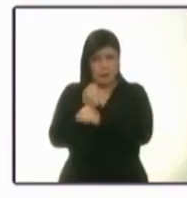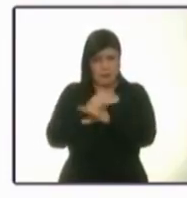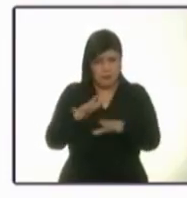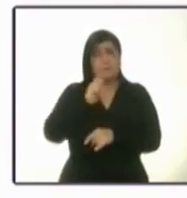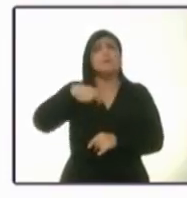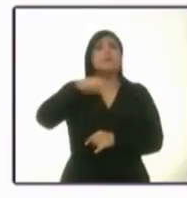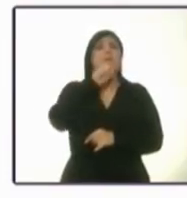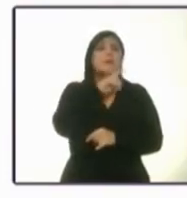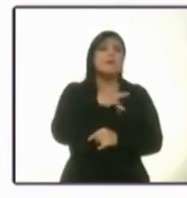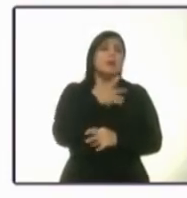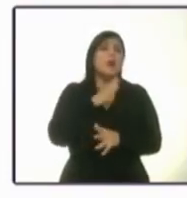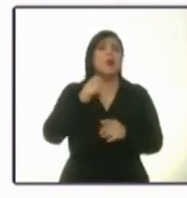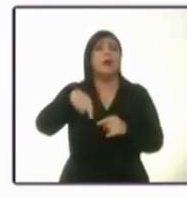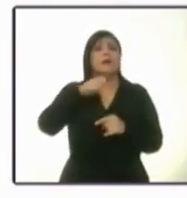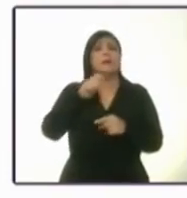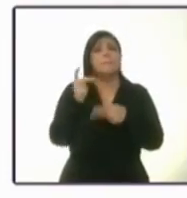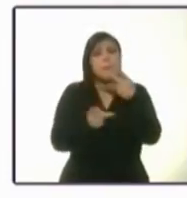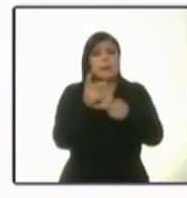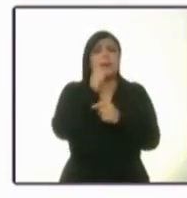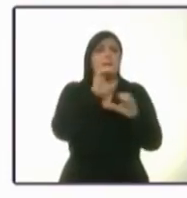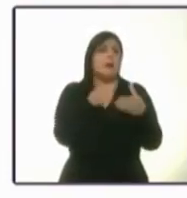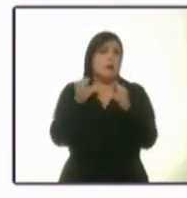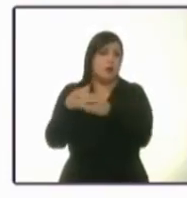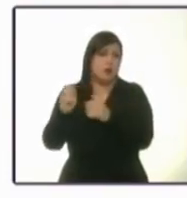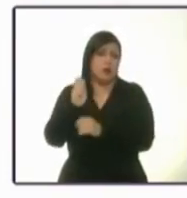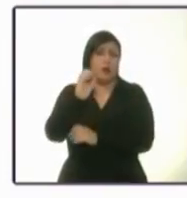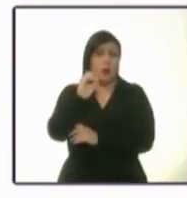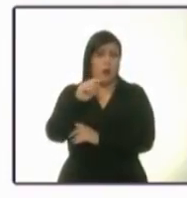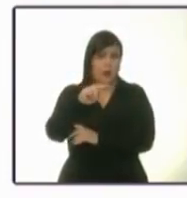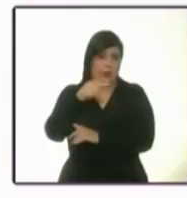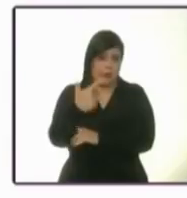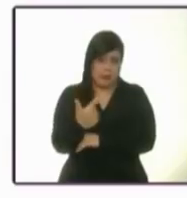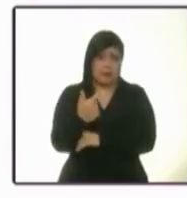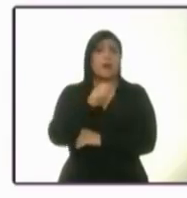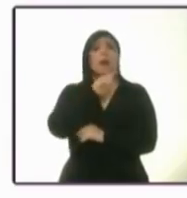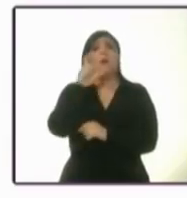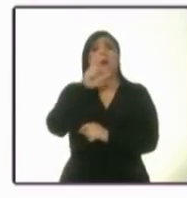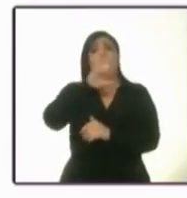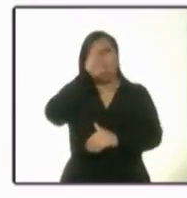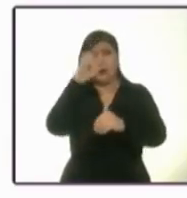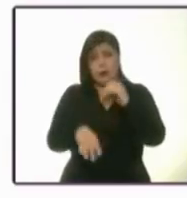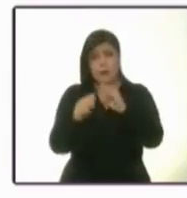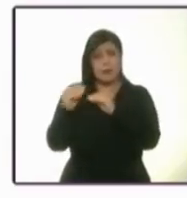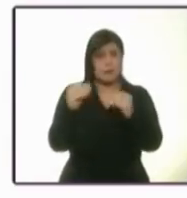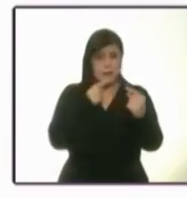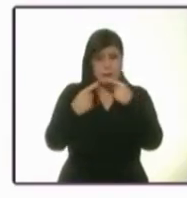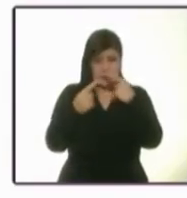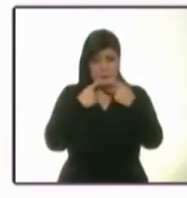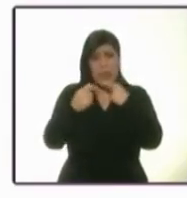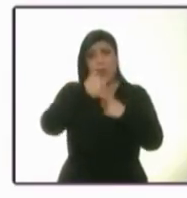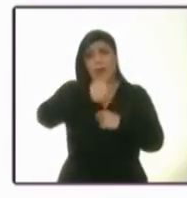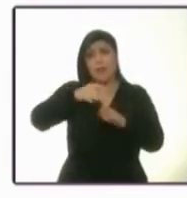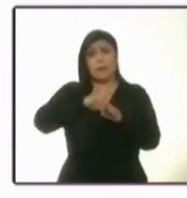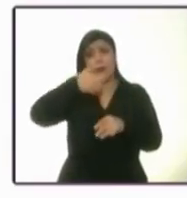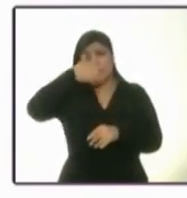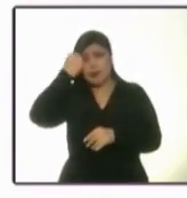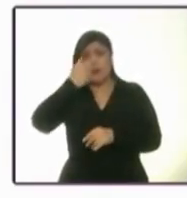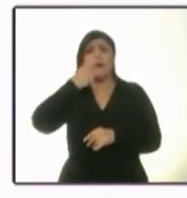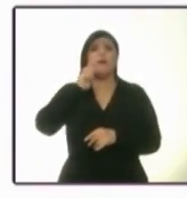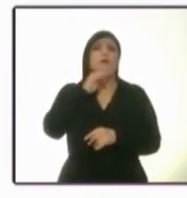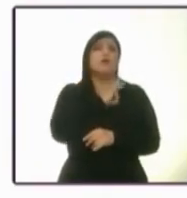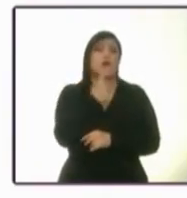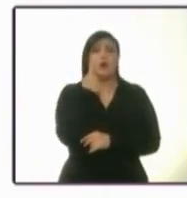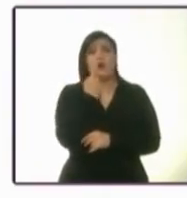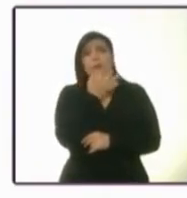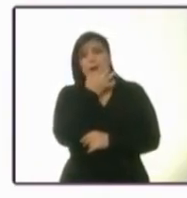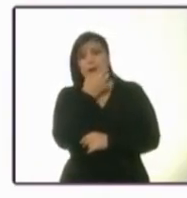información de organizaciones de la sociedad civil. Al final del debate cada candidato y candidata tendrá un minuto